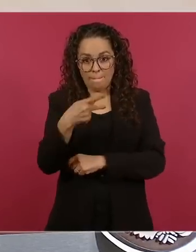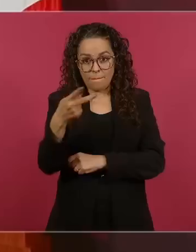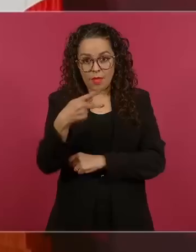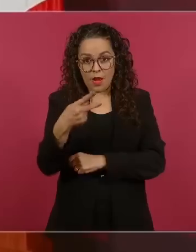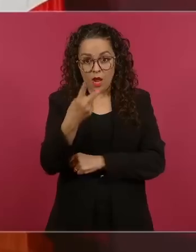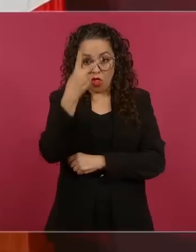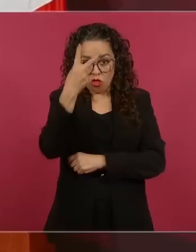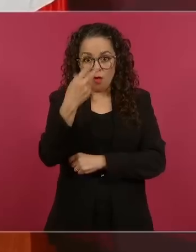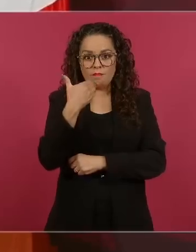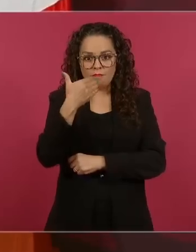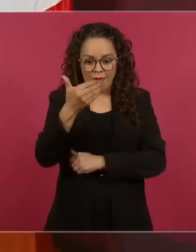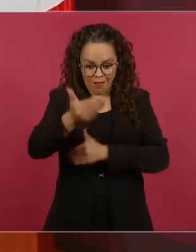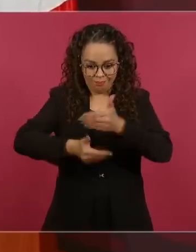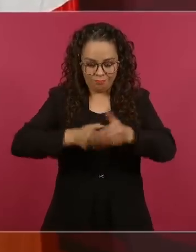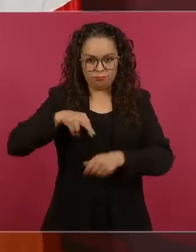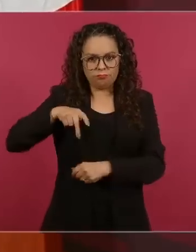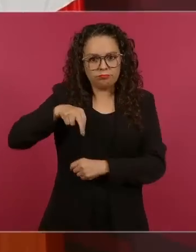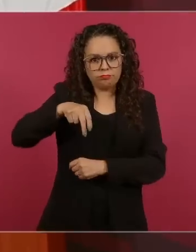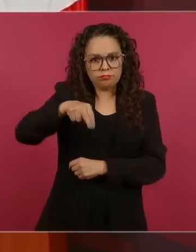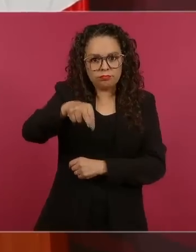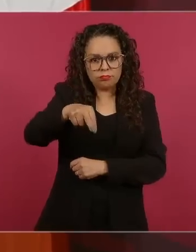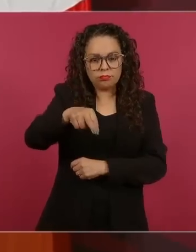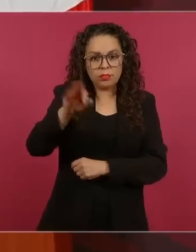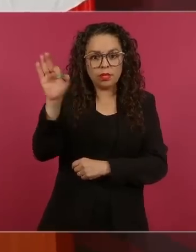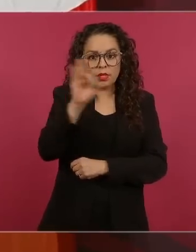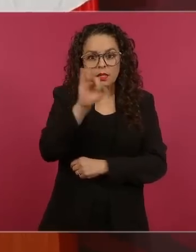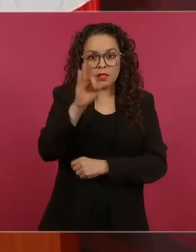y que tengamos crecimiento.